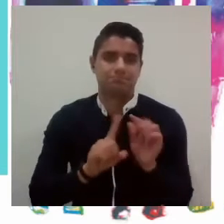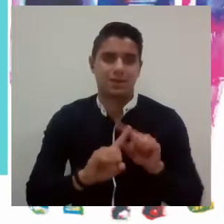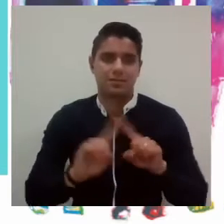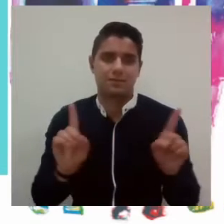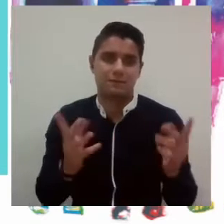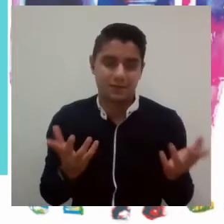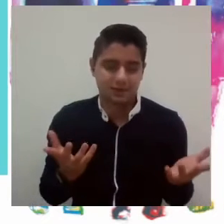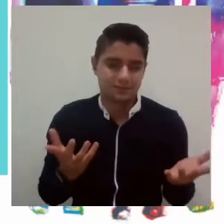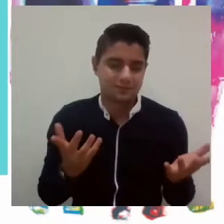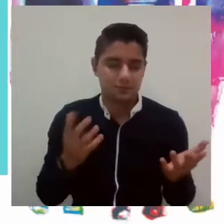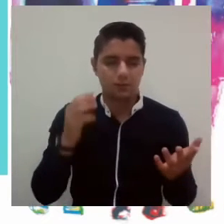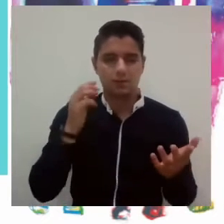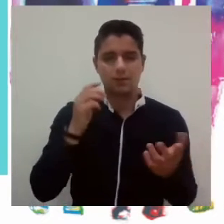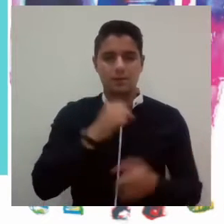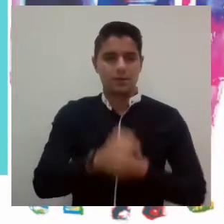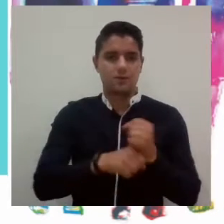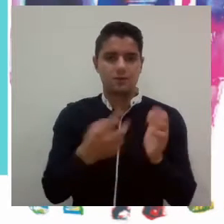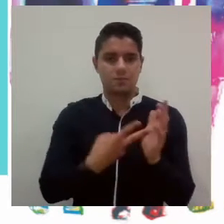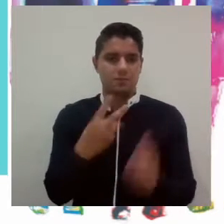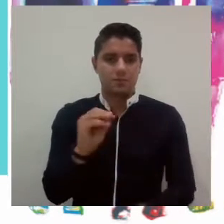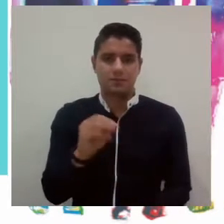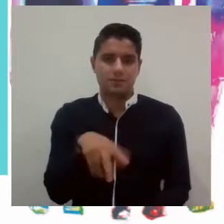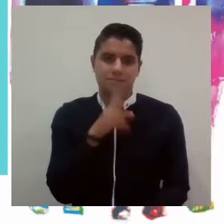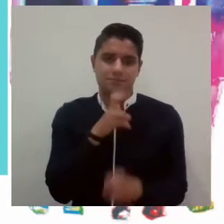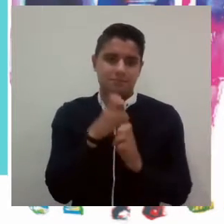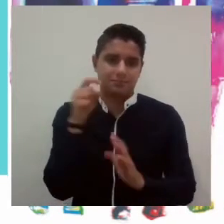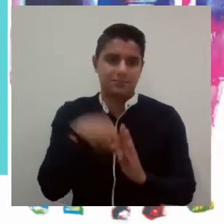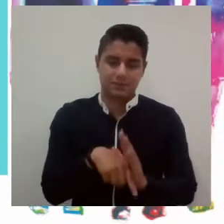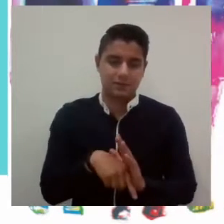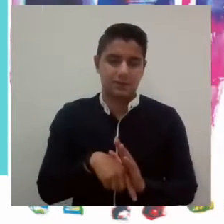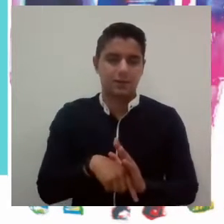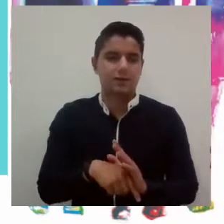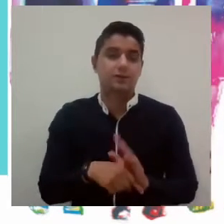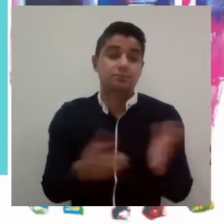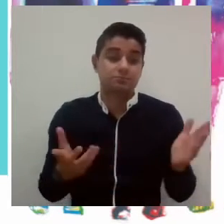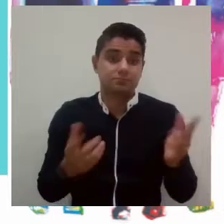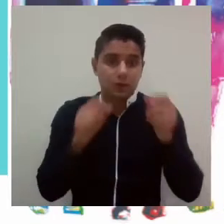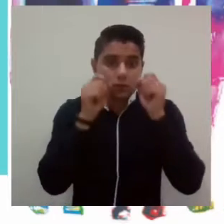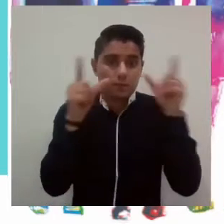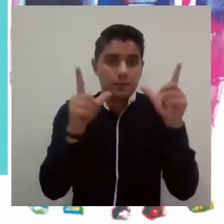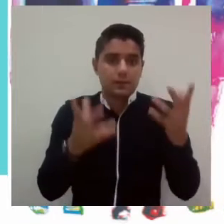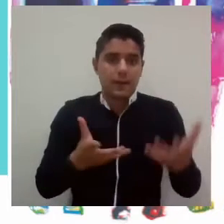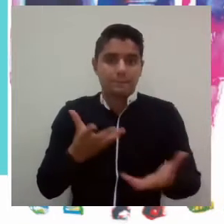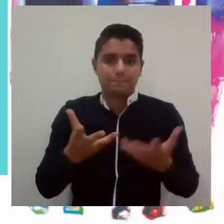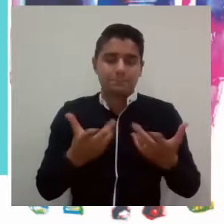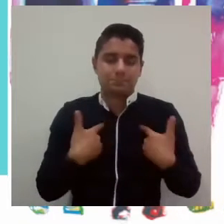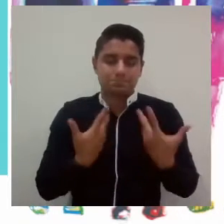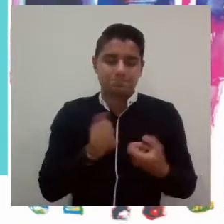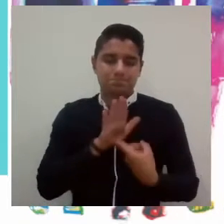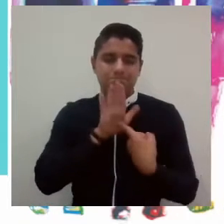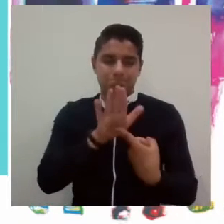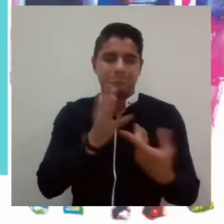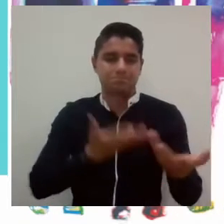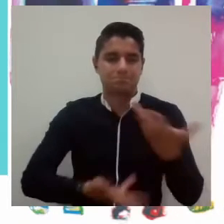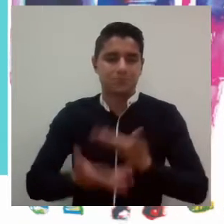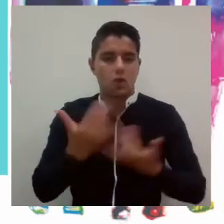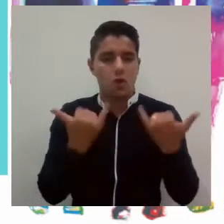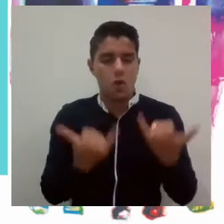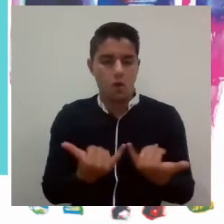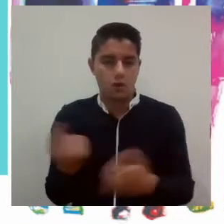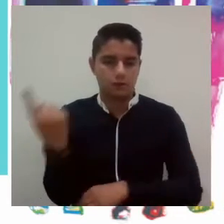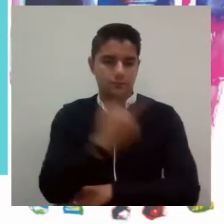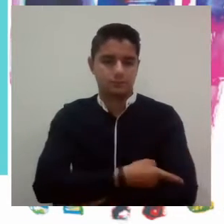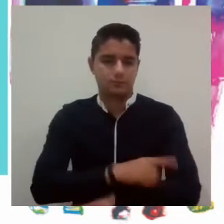características atípicas, por su naturaleza compleja, pues nos ha traído unas sorpresas que queremos